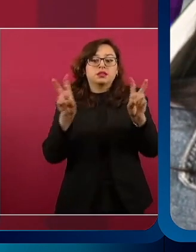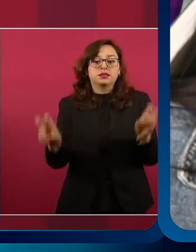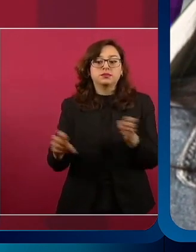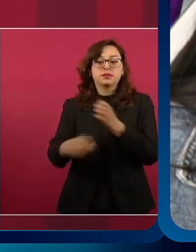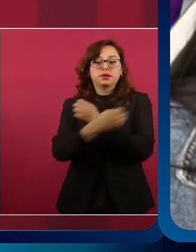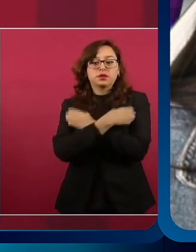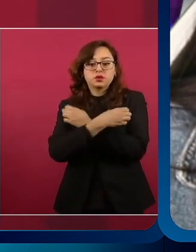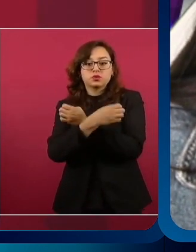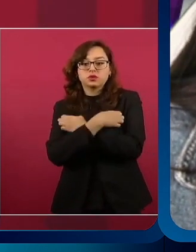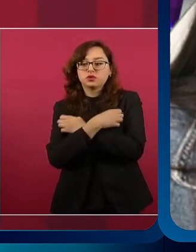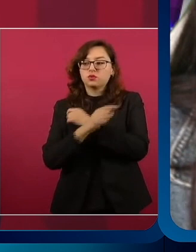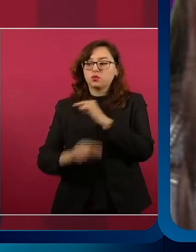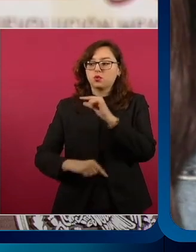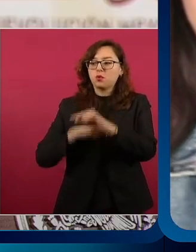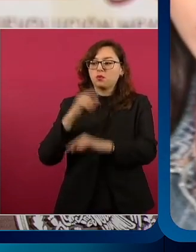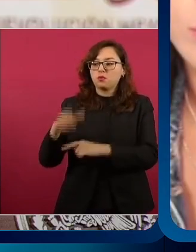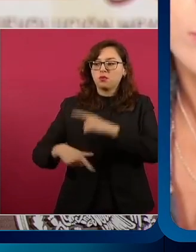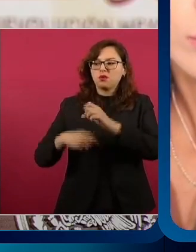Imagínense.